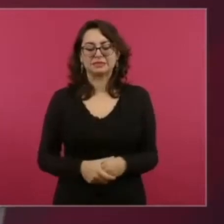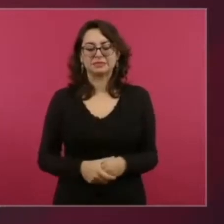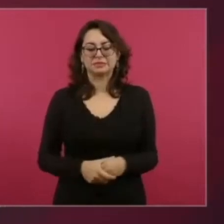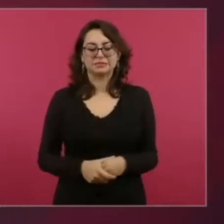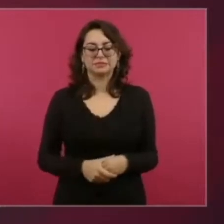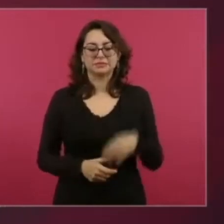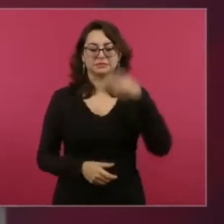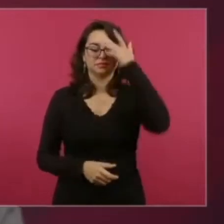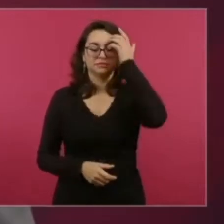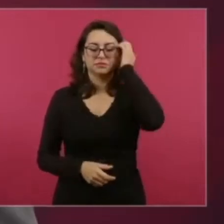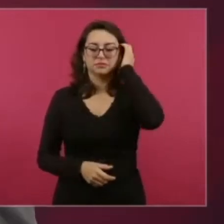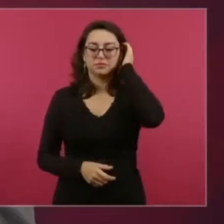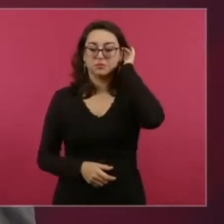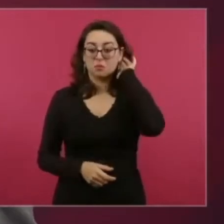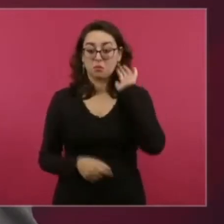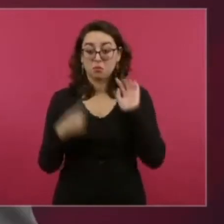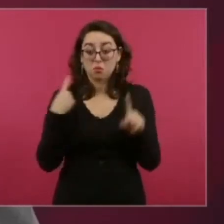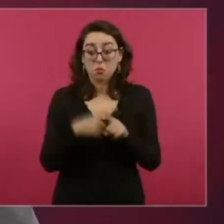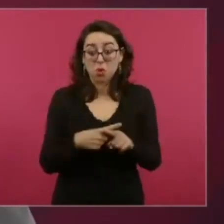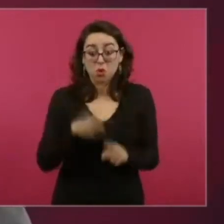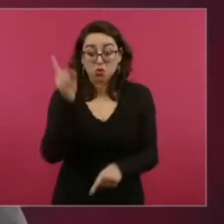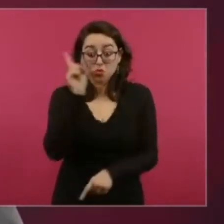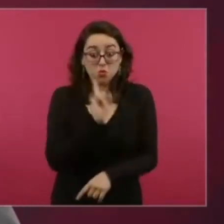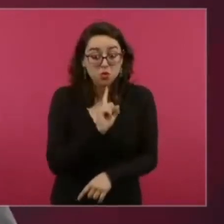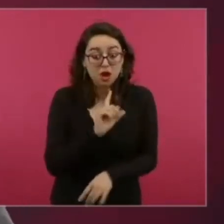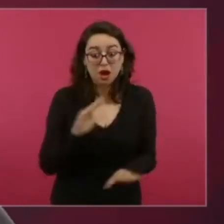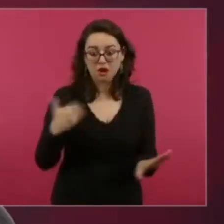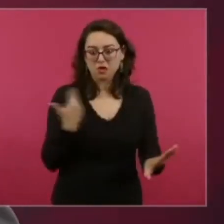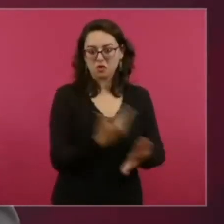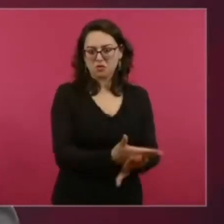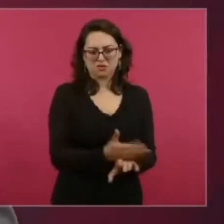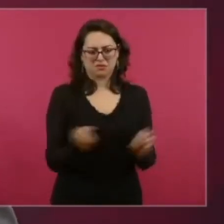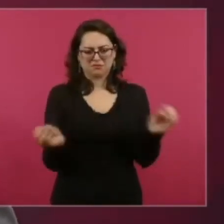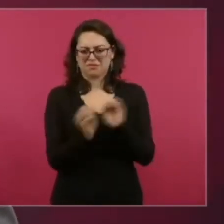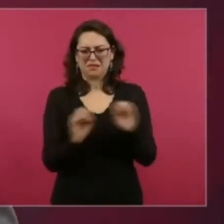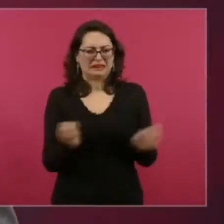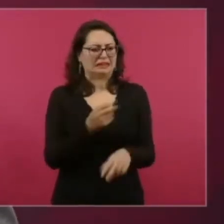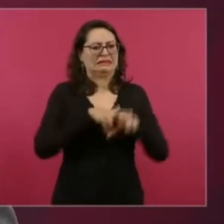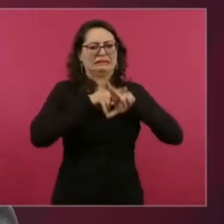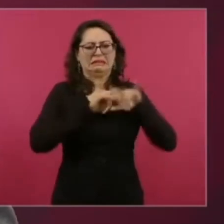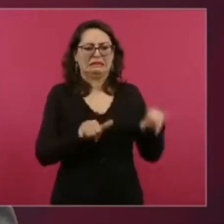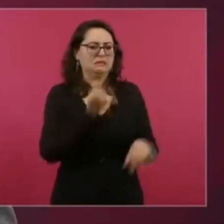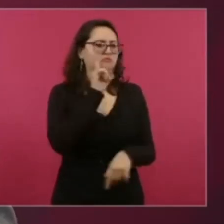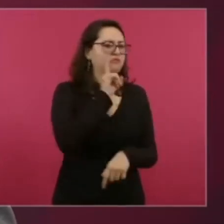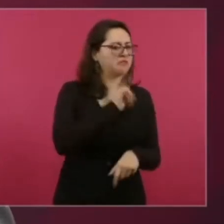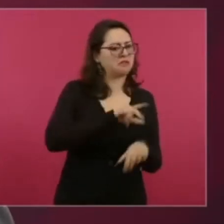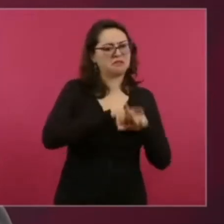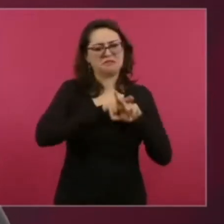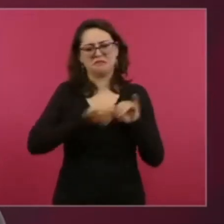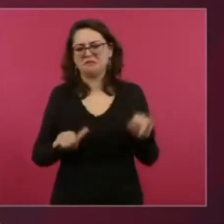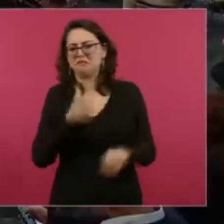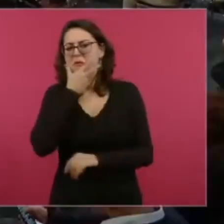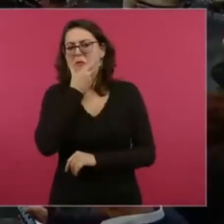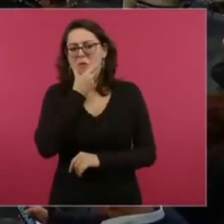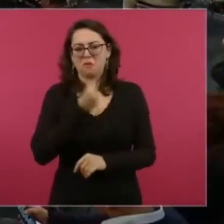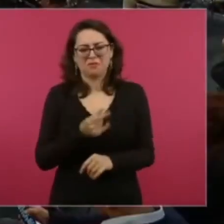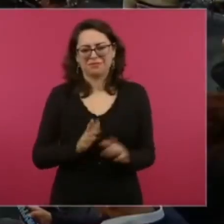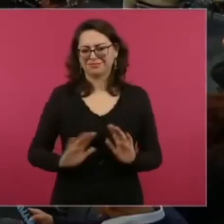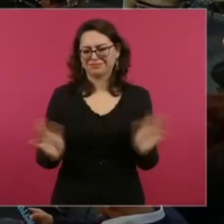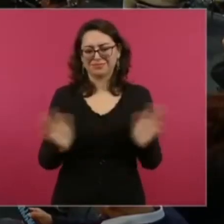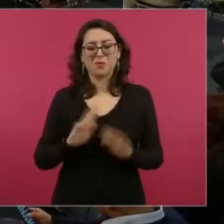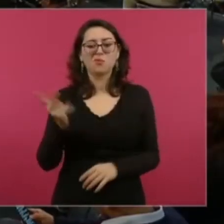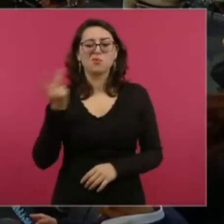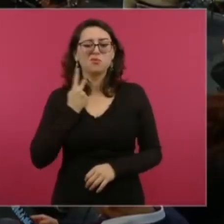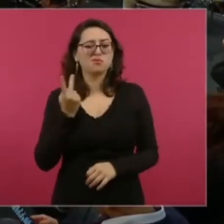Por ser mujer, no, a nadie, es otro tipo de cosa.